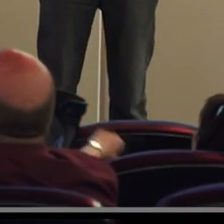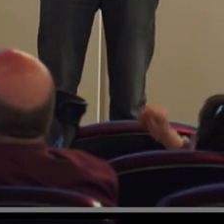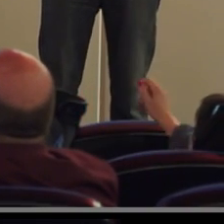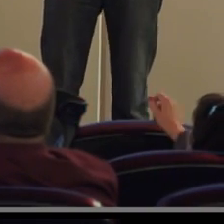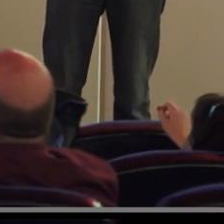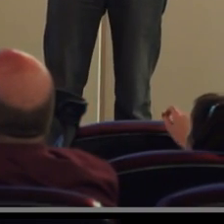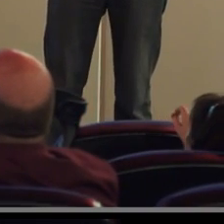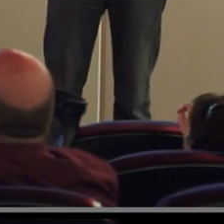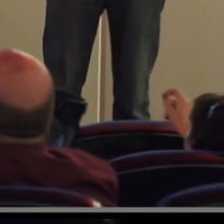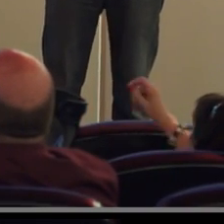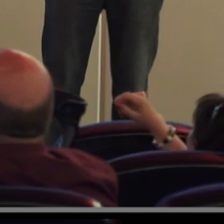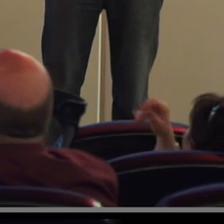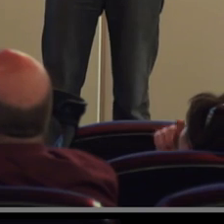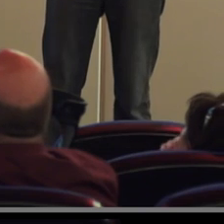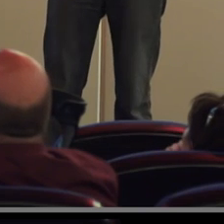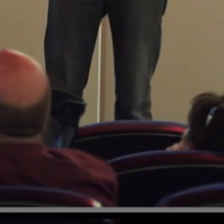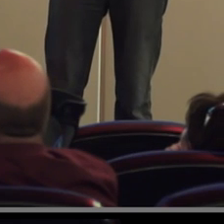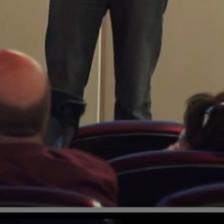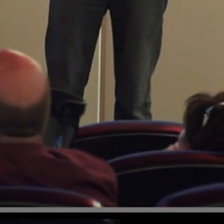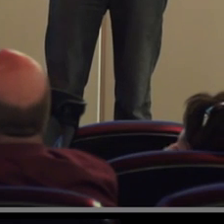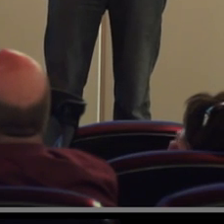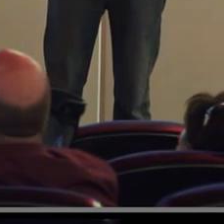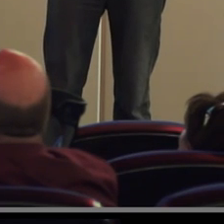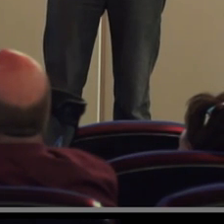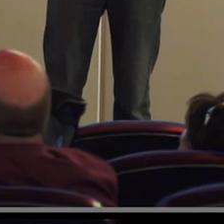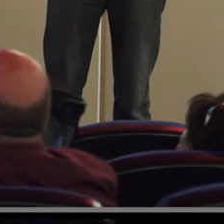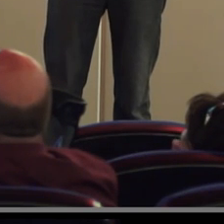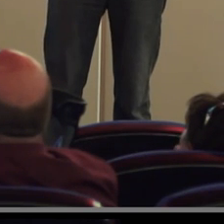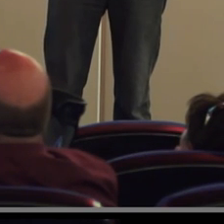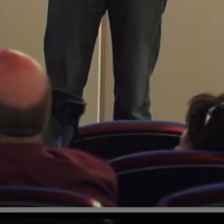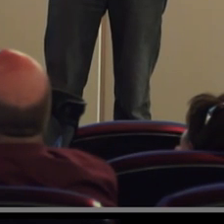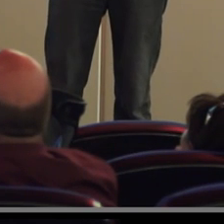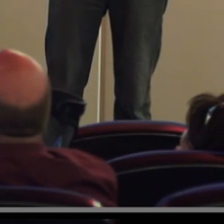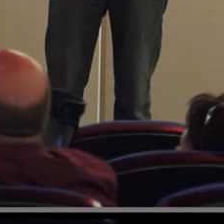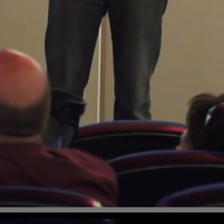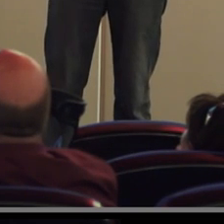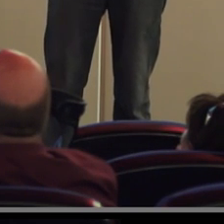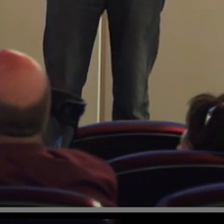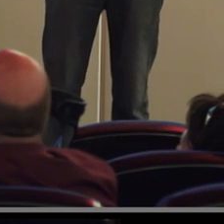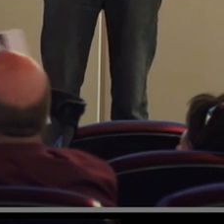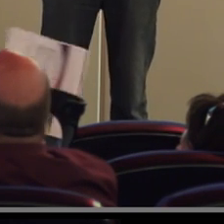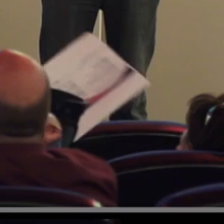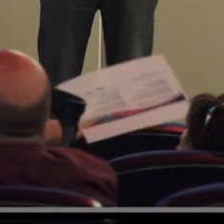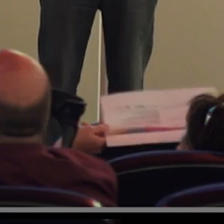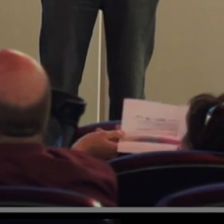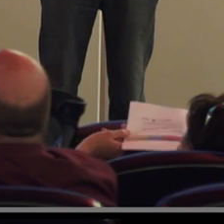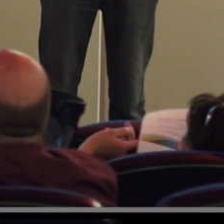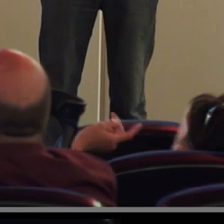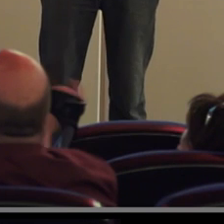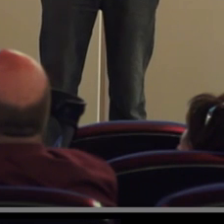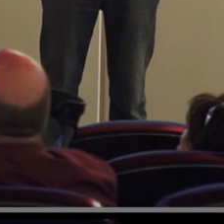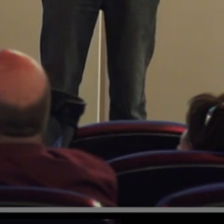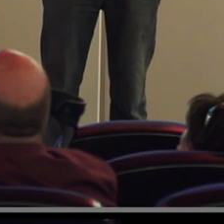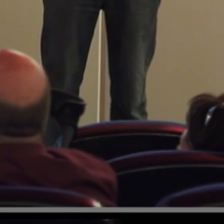probablemente algunas personas se incorporarán durante la mesa redonda, pero en estas circunstancias